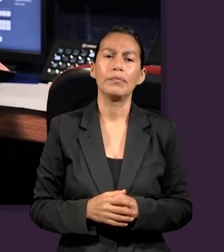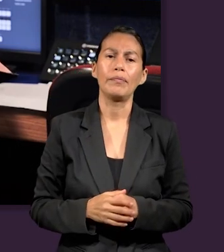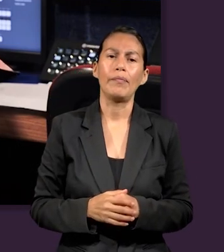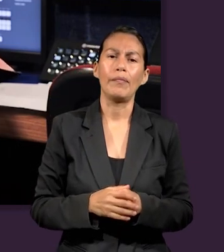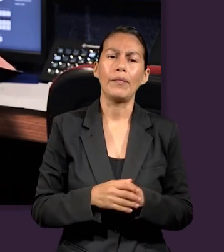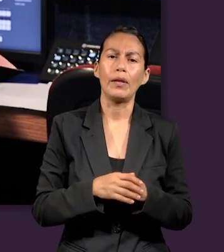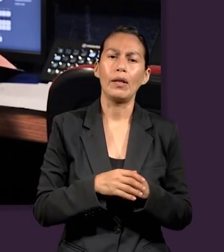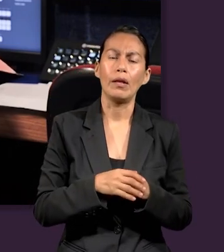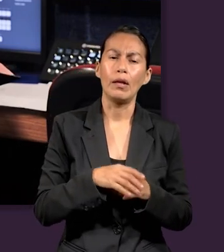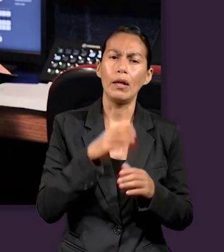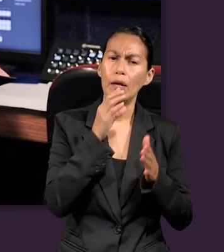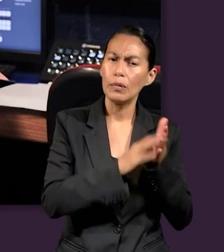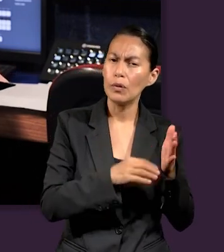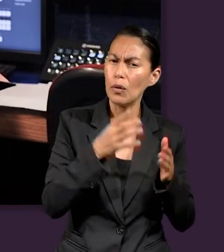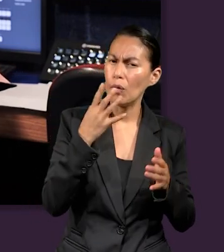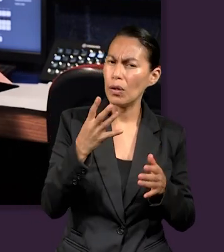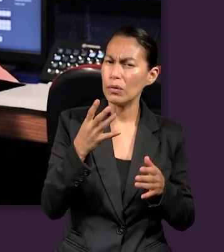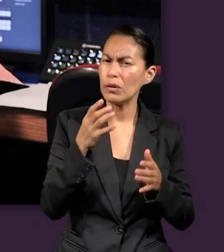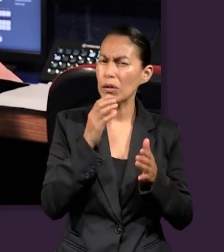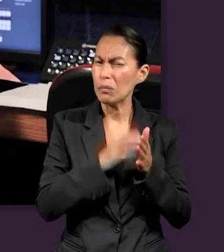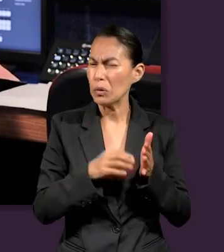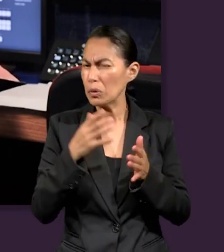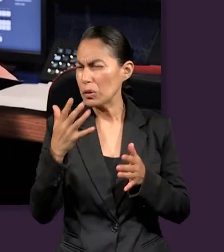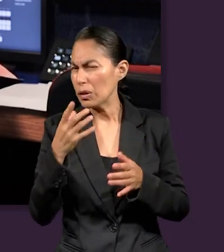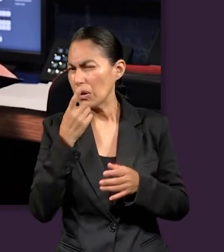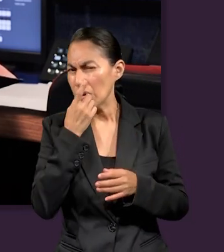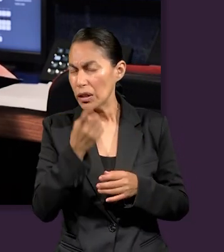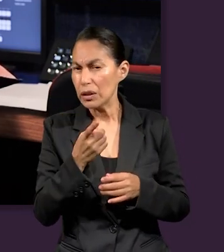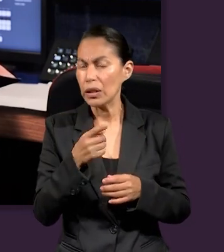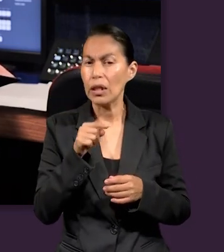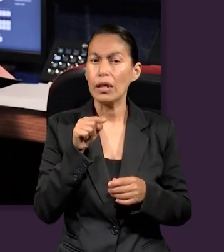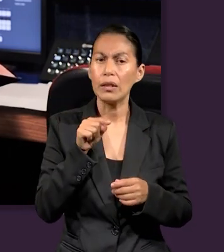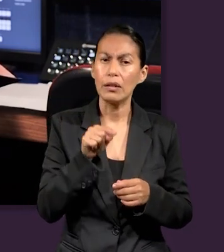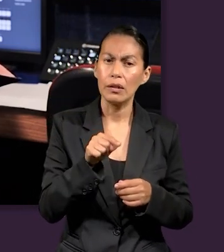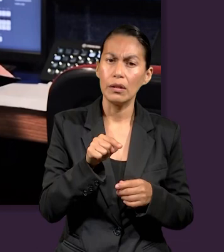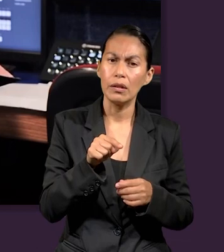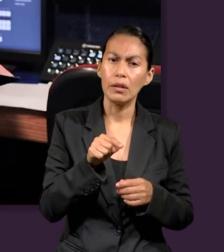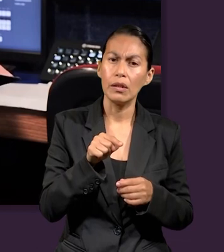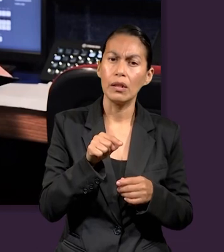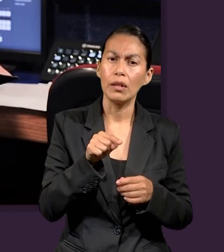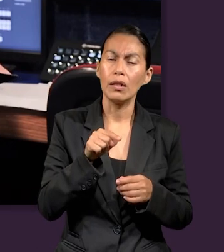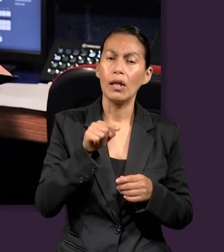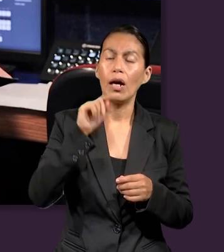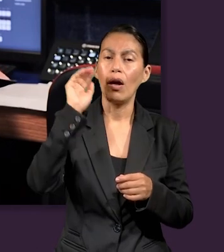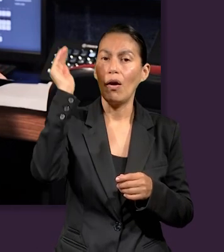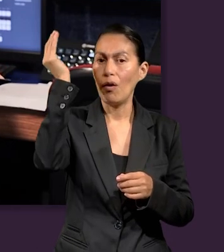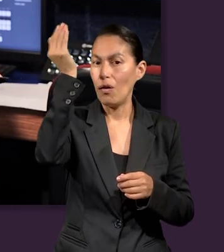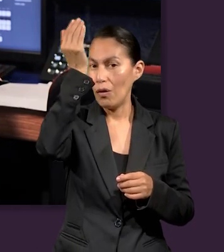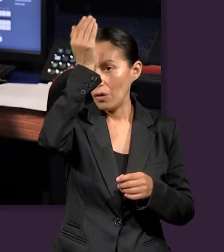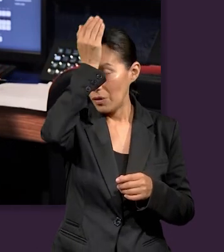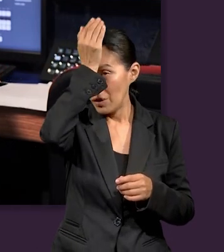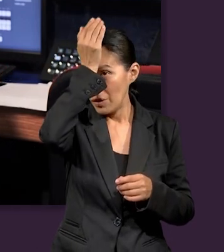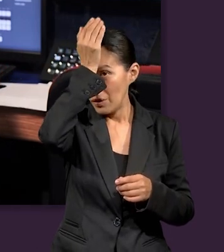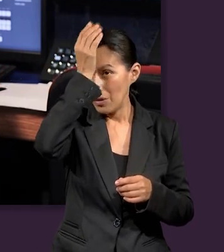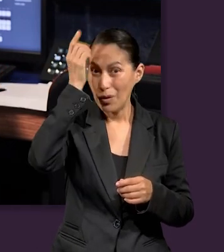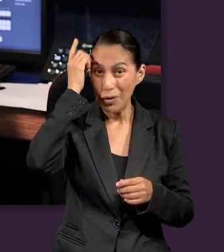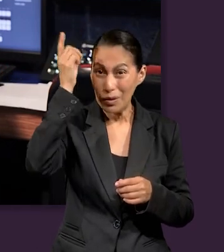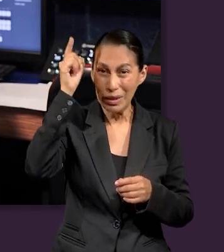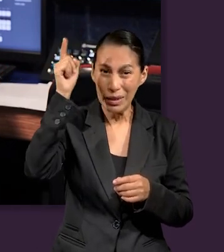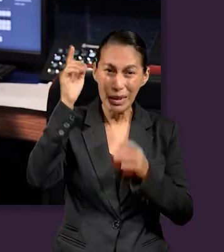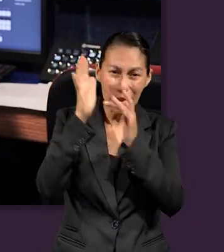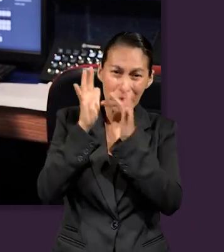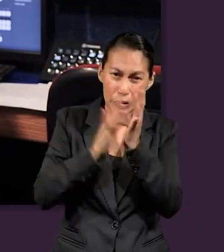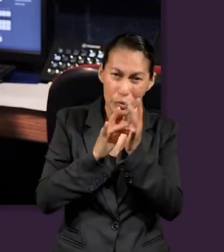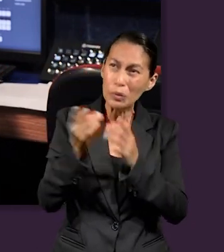El escenario cambia del capítulo 4, donde se nos habla del trono al capítulo 5, donde se nos presenta al Cordero